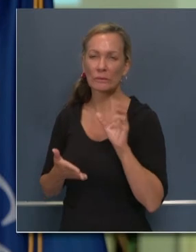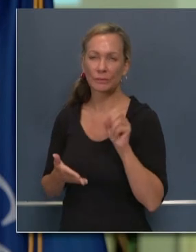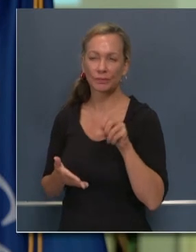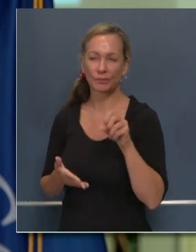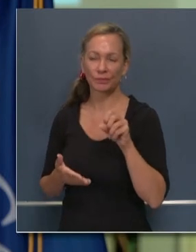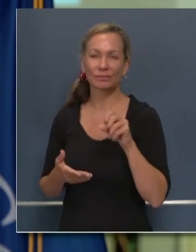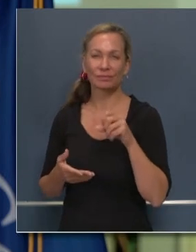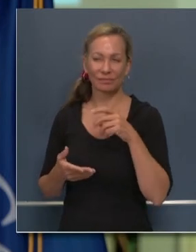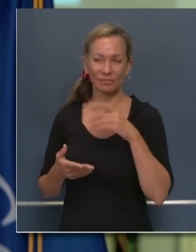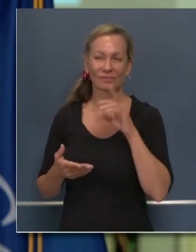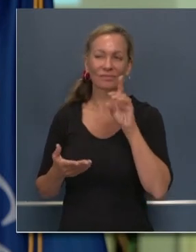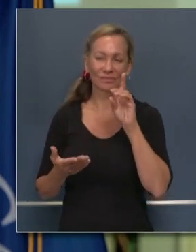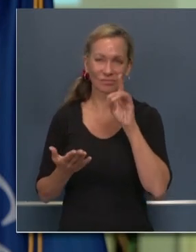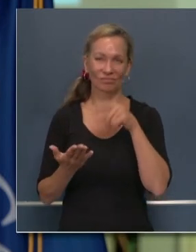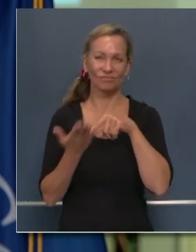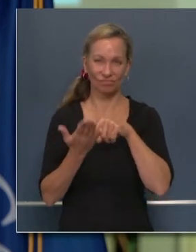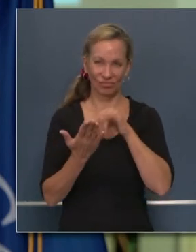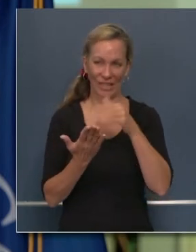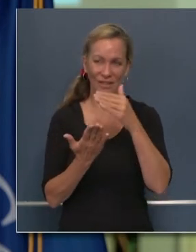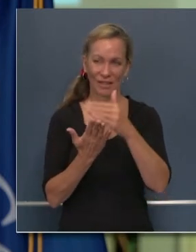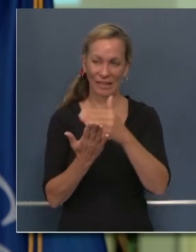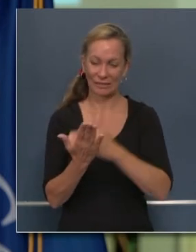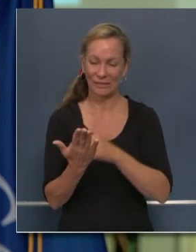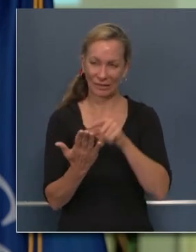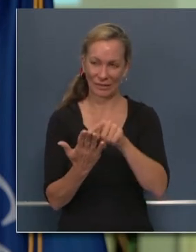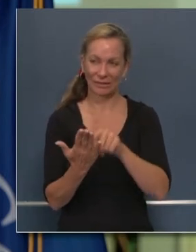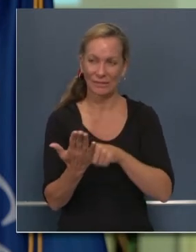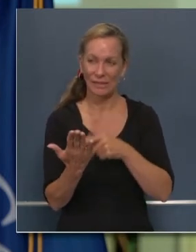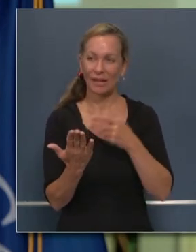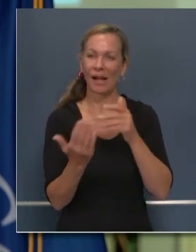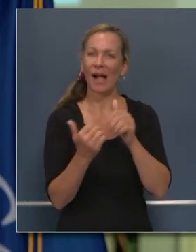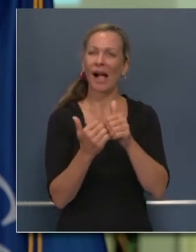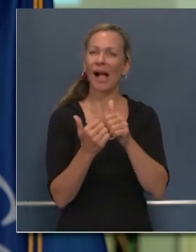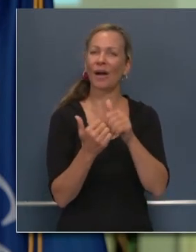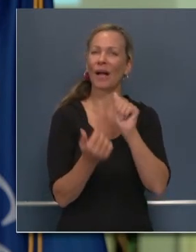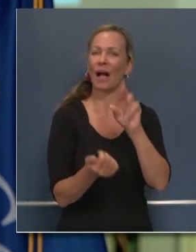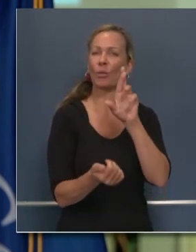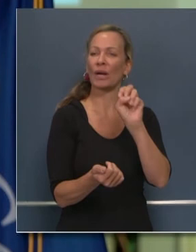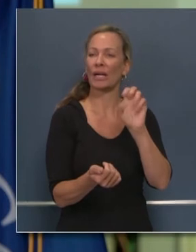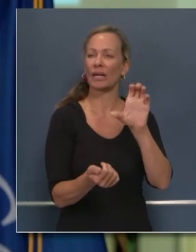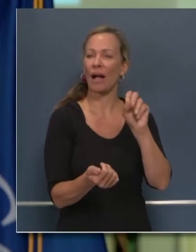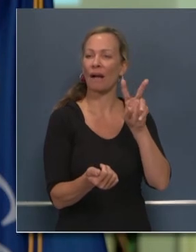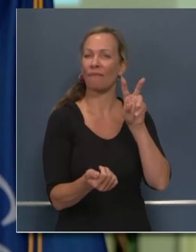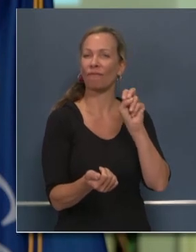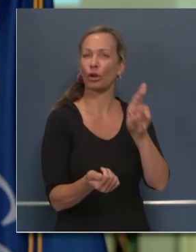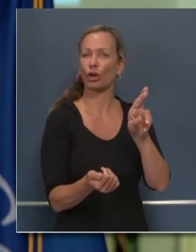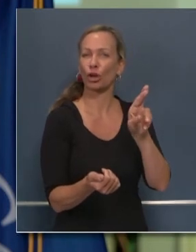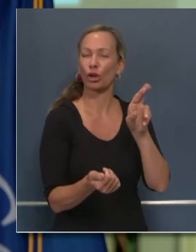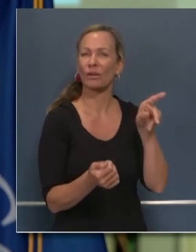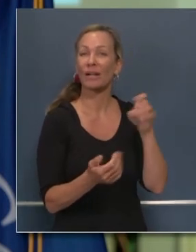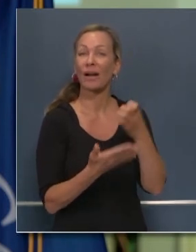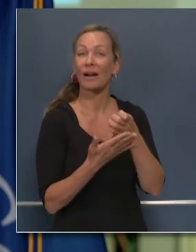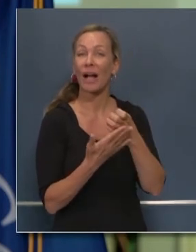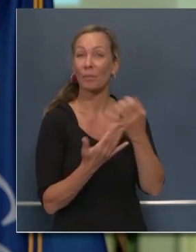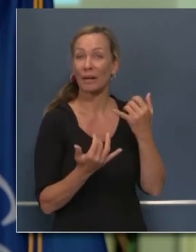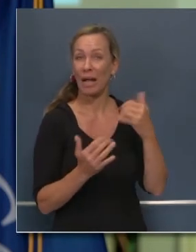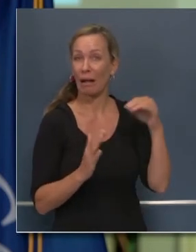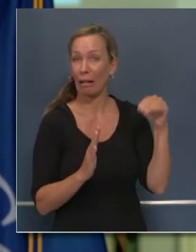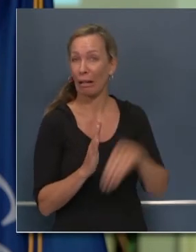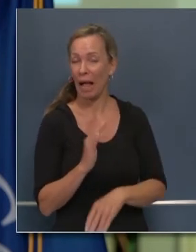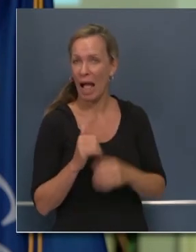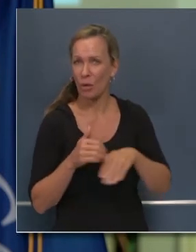recomendaciones de lo que estamos comprometidos a hacer en el Estado para la recuperación económica y crecimiento económico con recomendaciones